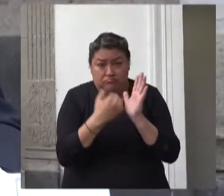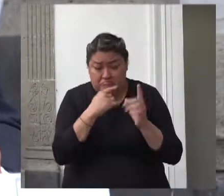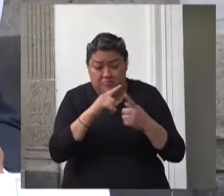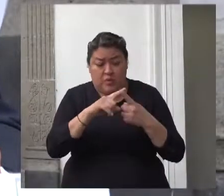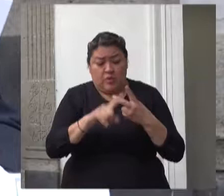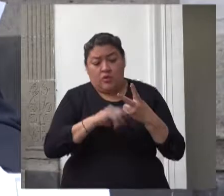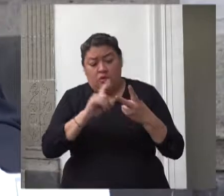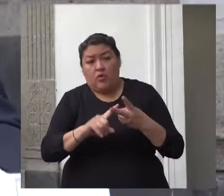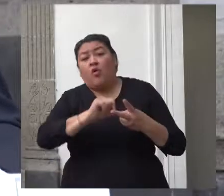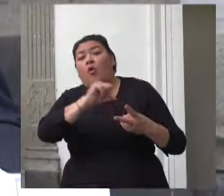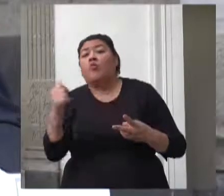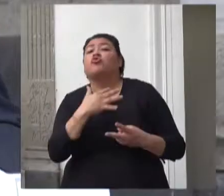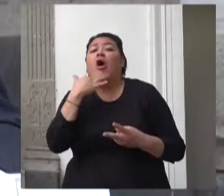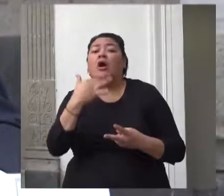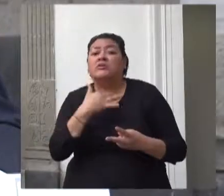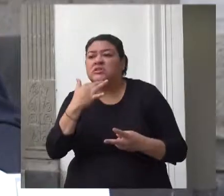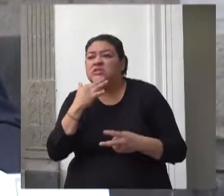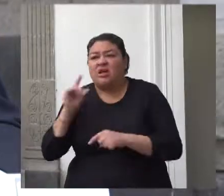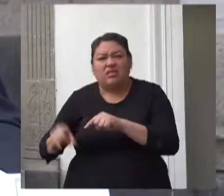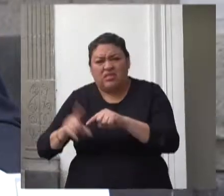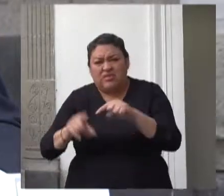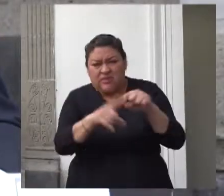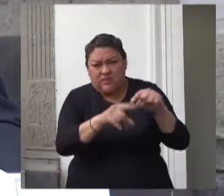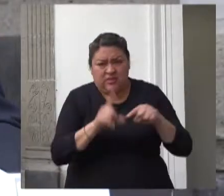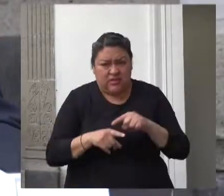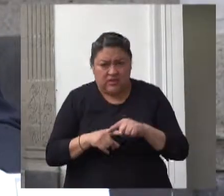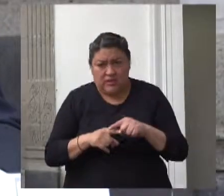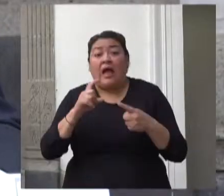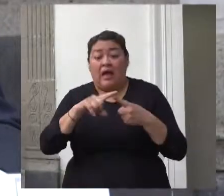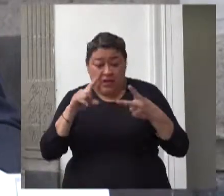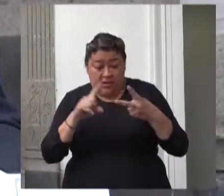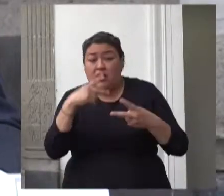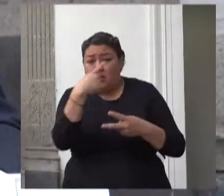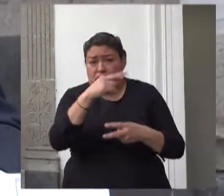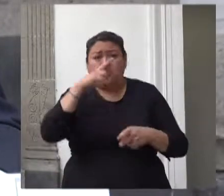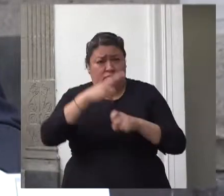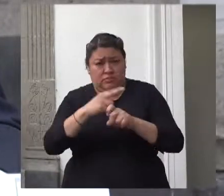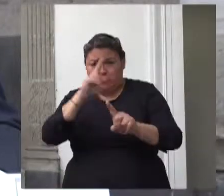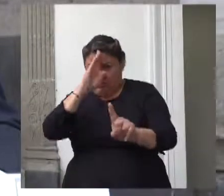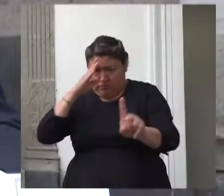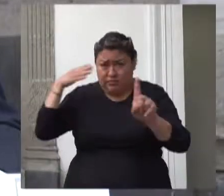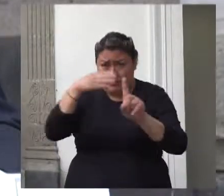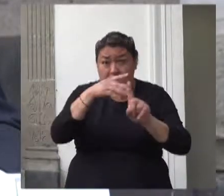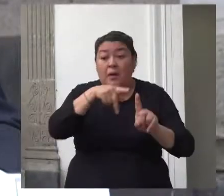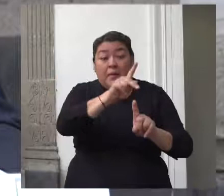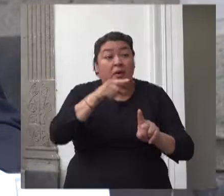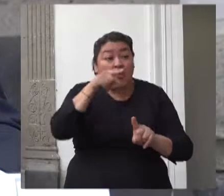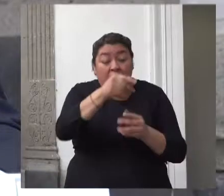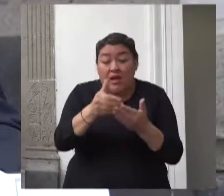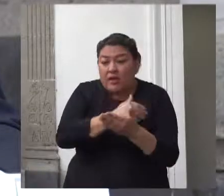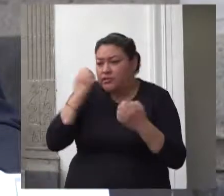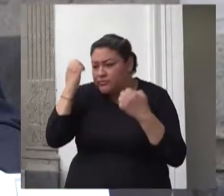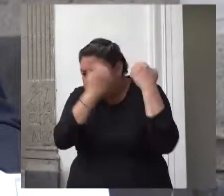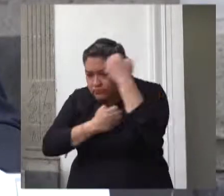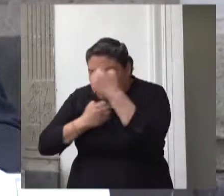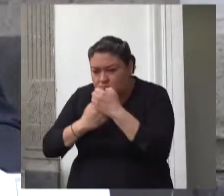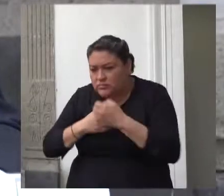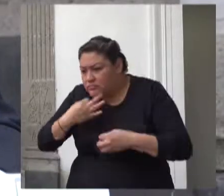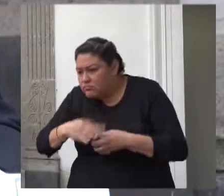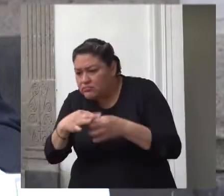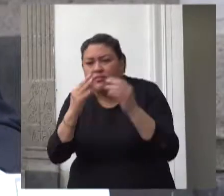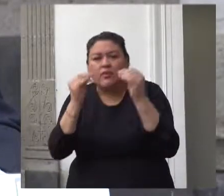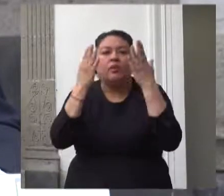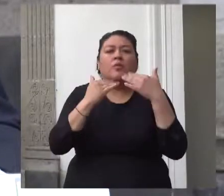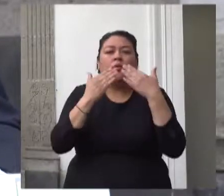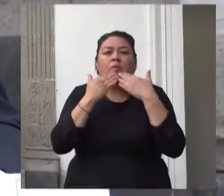y el combate a la corrupción todo ello constituye una violación al interés superior de la niñez como